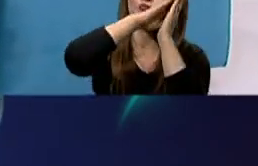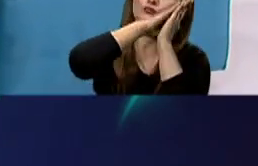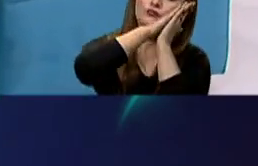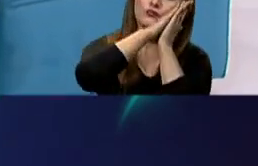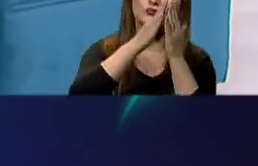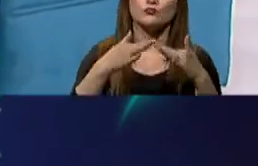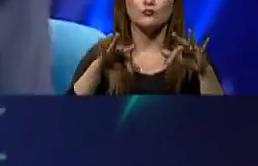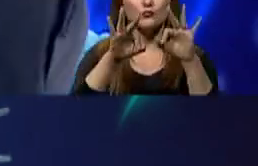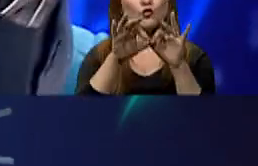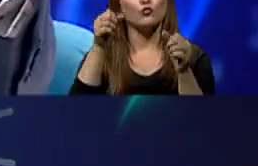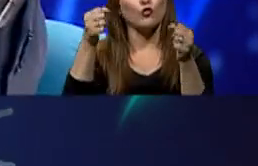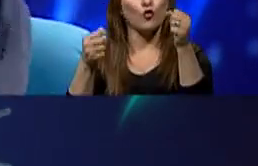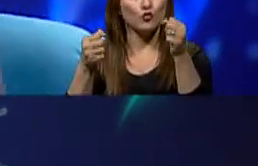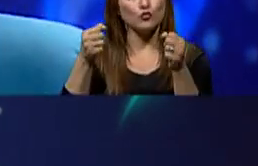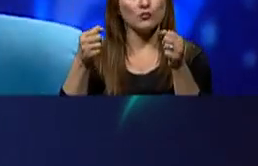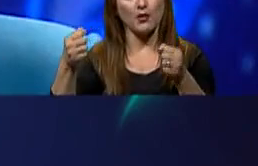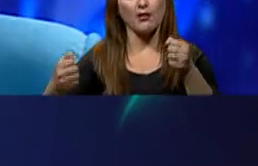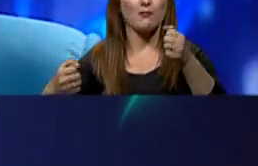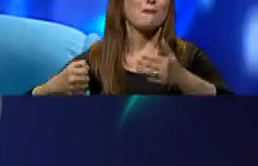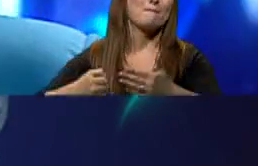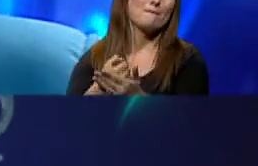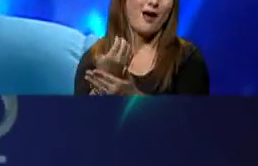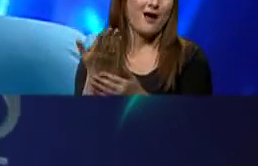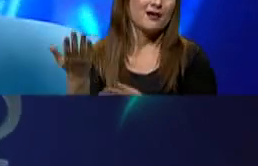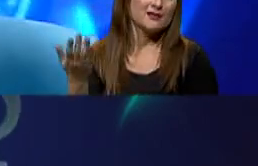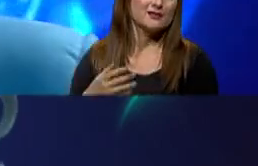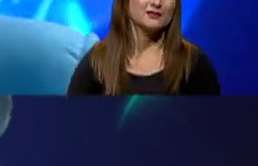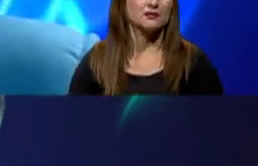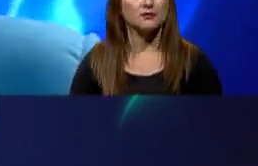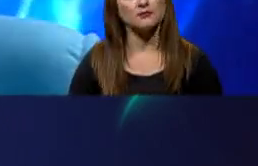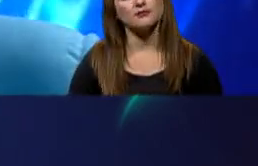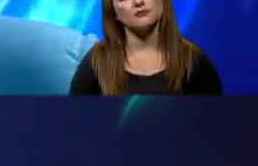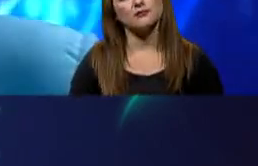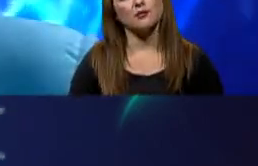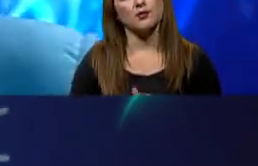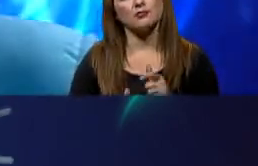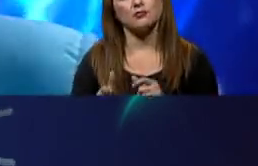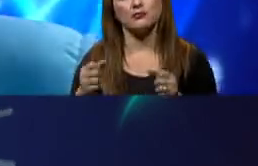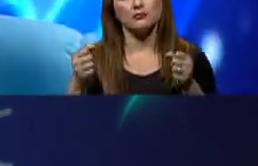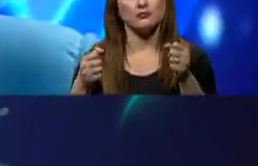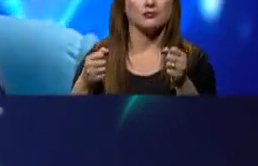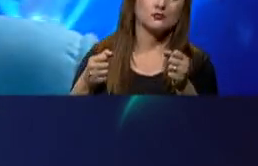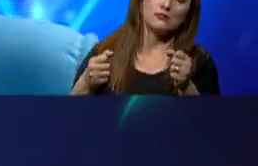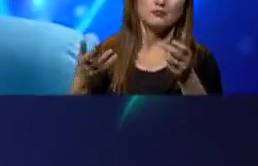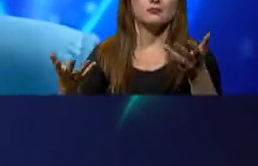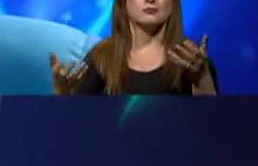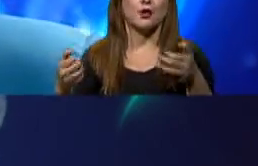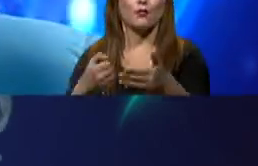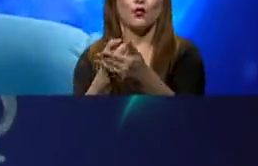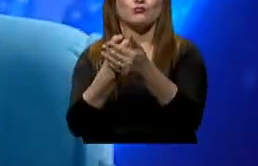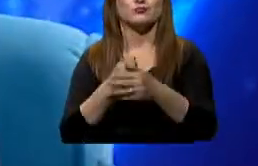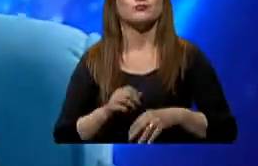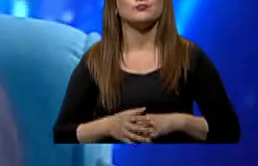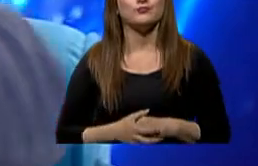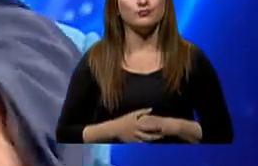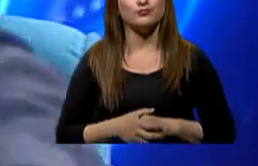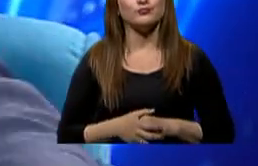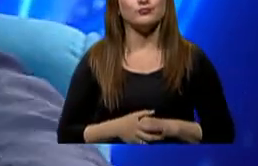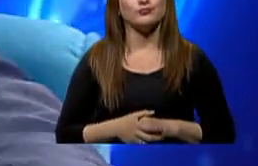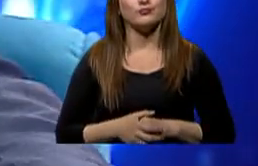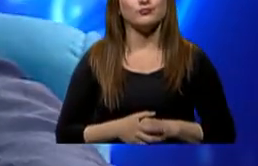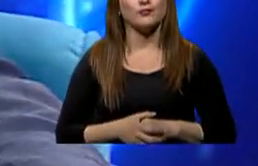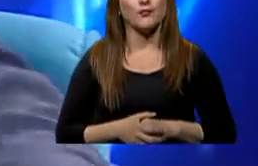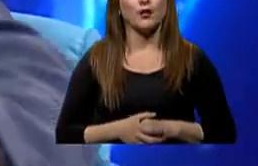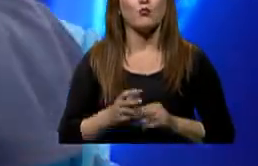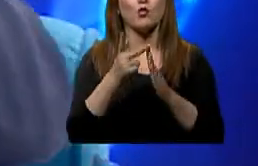especialmente si conducen tanto accidente de tránsito que puede terminar en desgracia, porque gente tal vez no se ha diagnosticado problemas del sueño. Lamentablemente hemos llegado